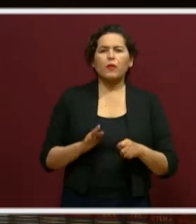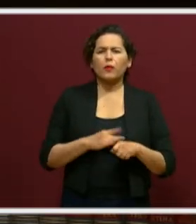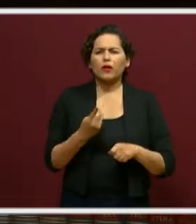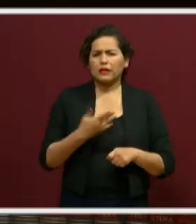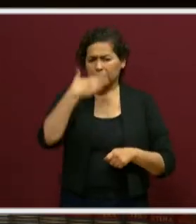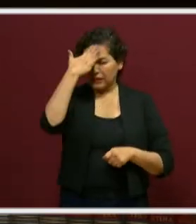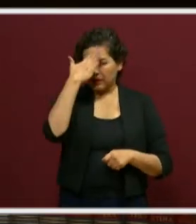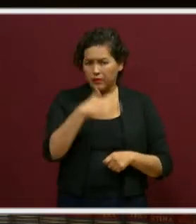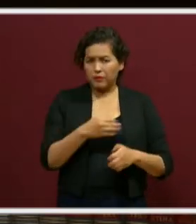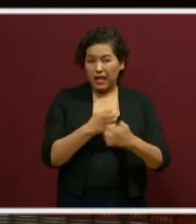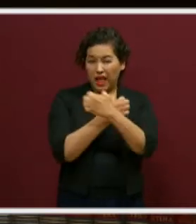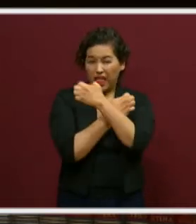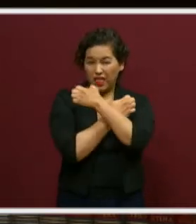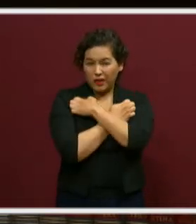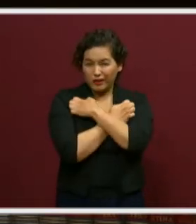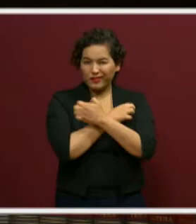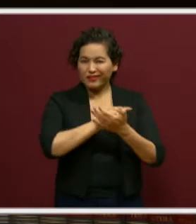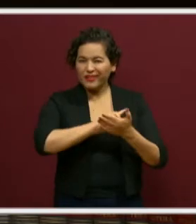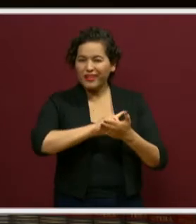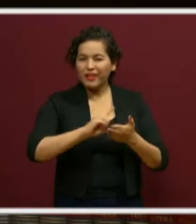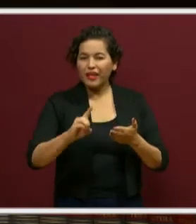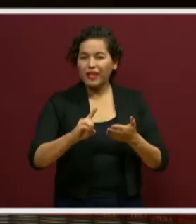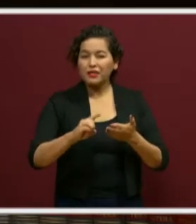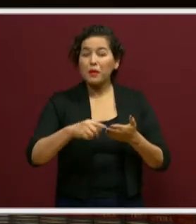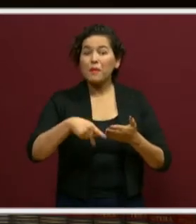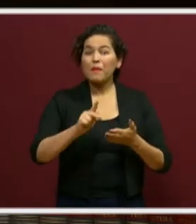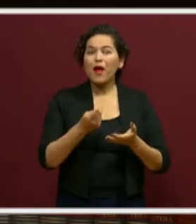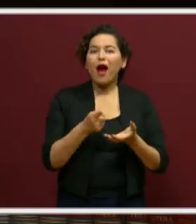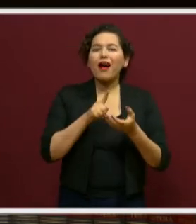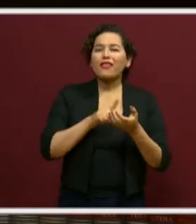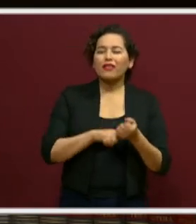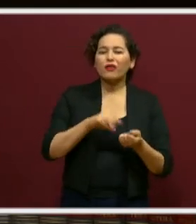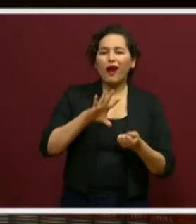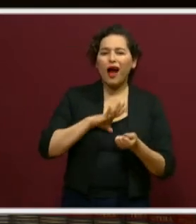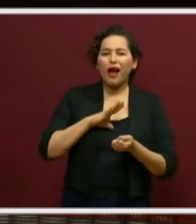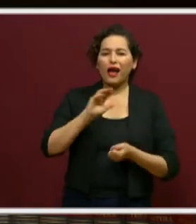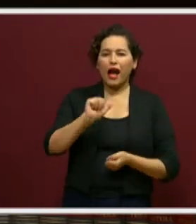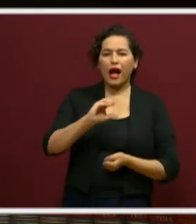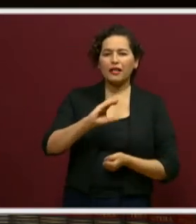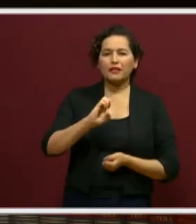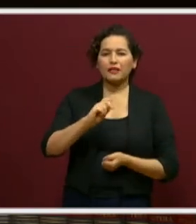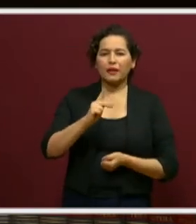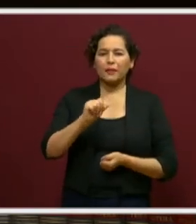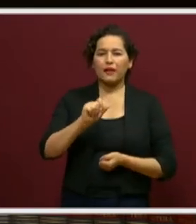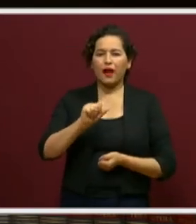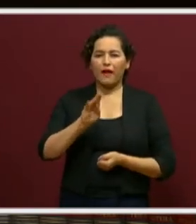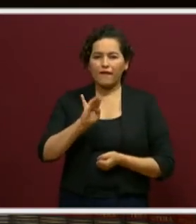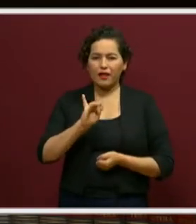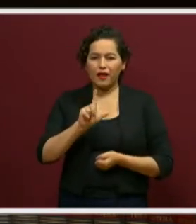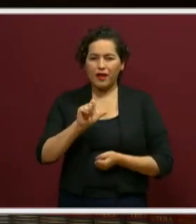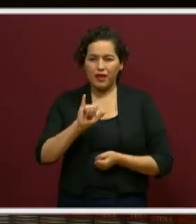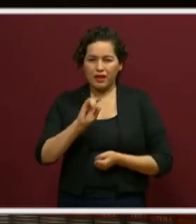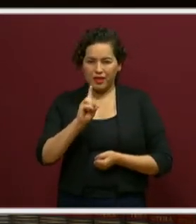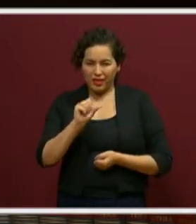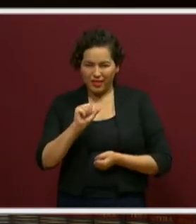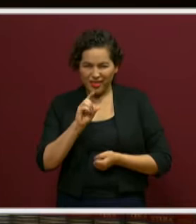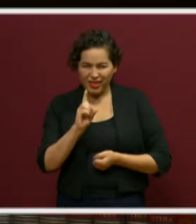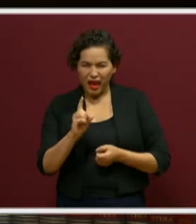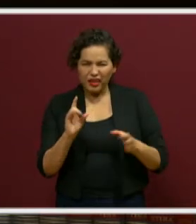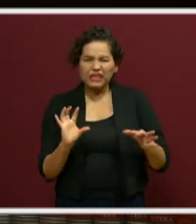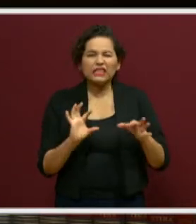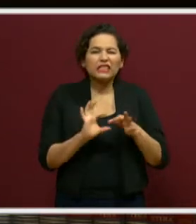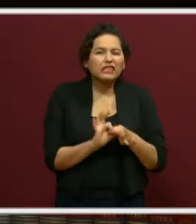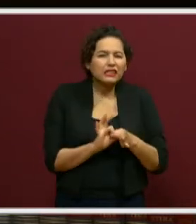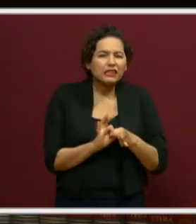tiene una dimensión que se le llama aceptabilidad, relacionada directamente con la calidad